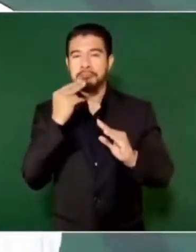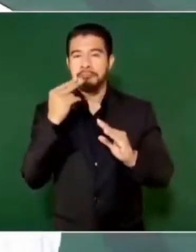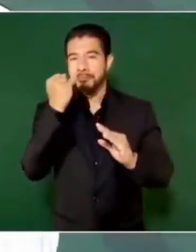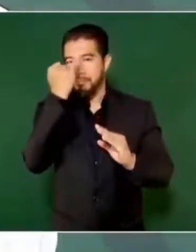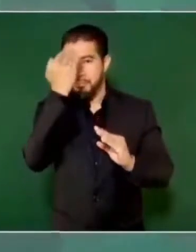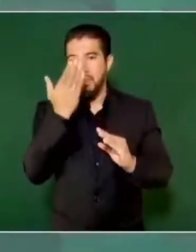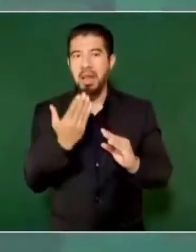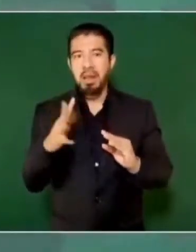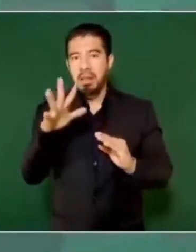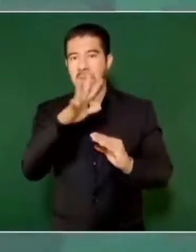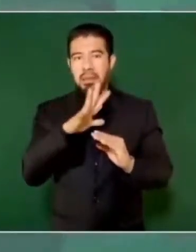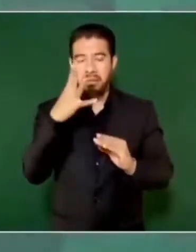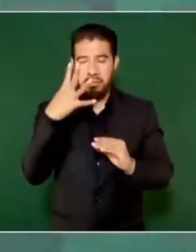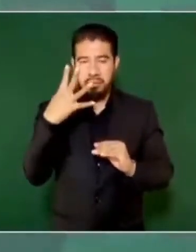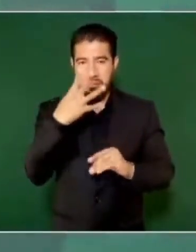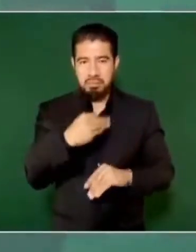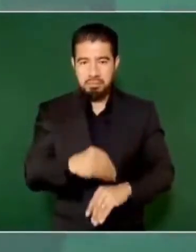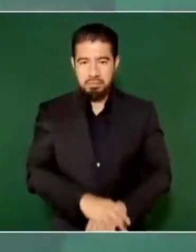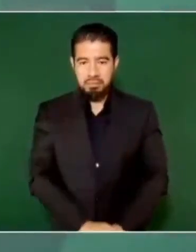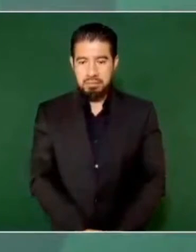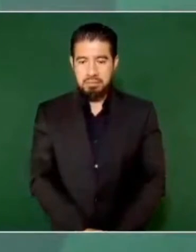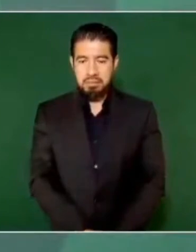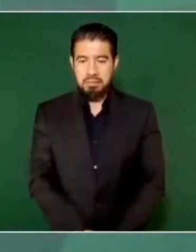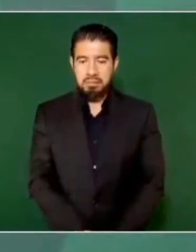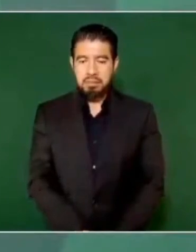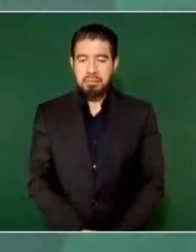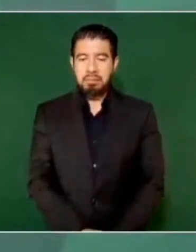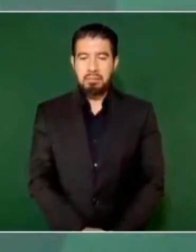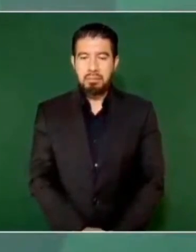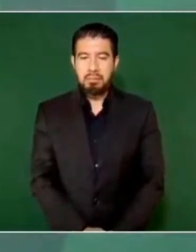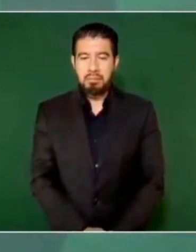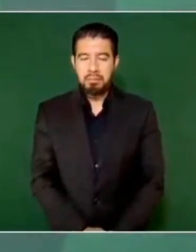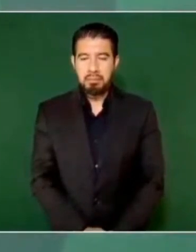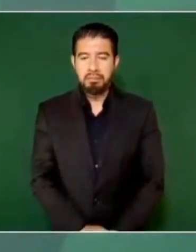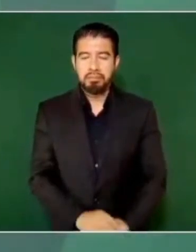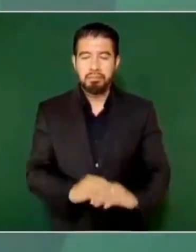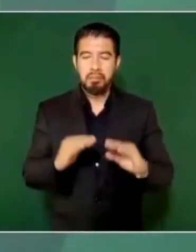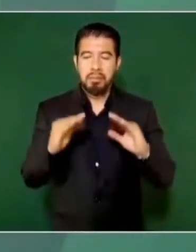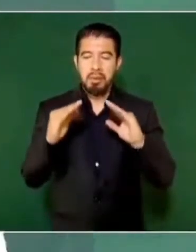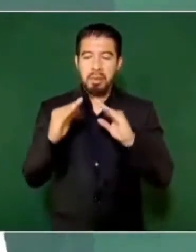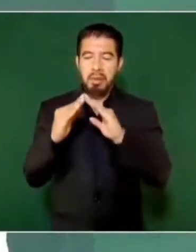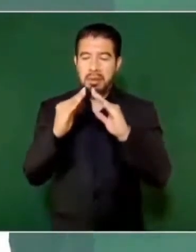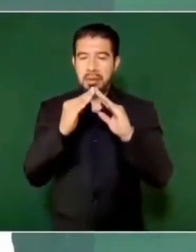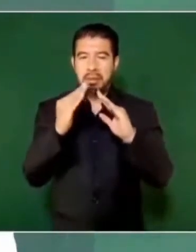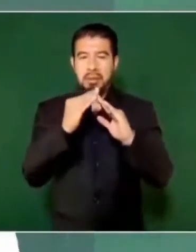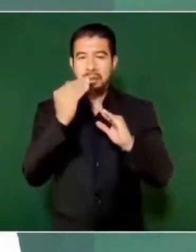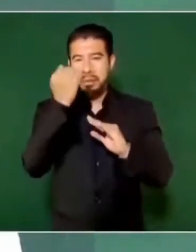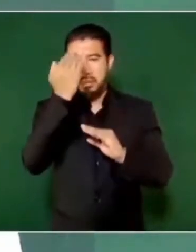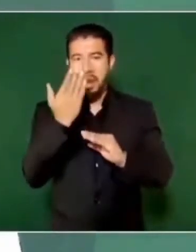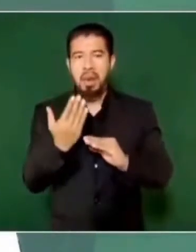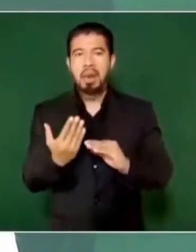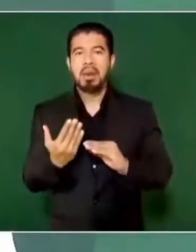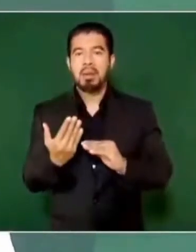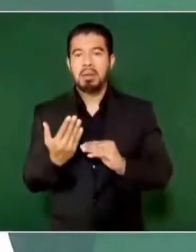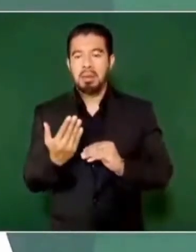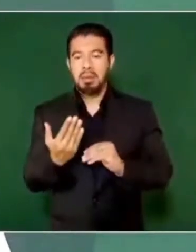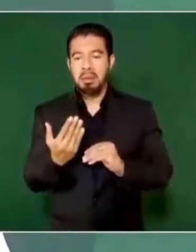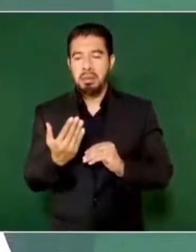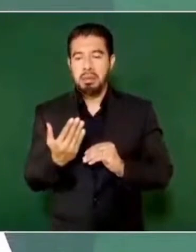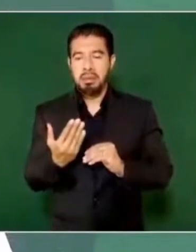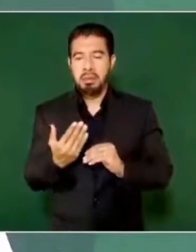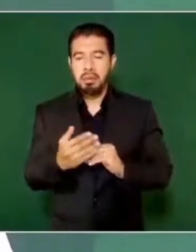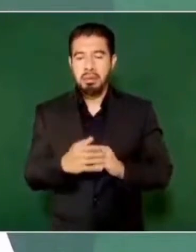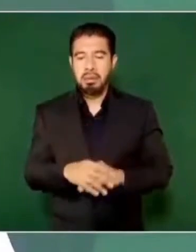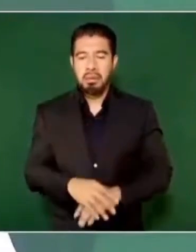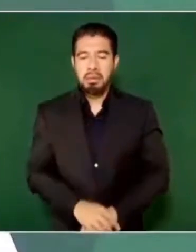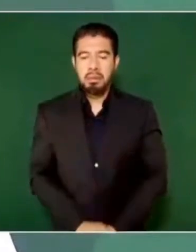las fachadas. Hay casas, hay